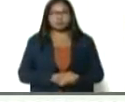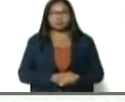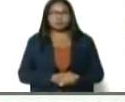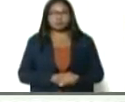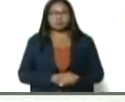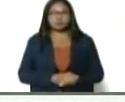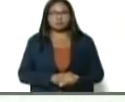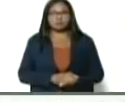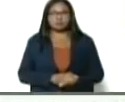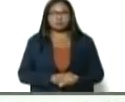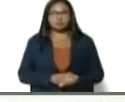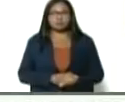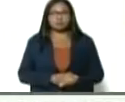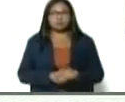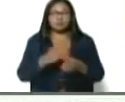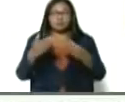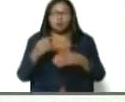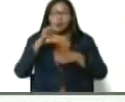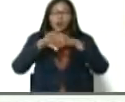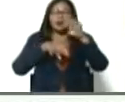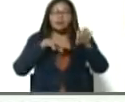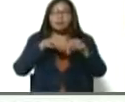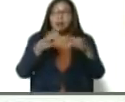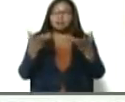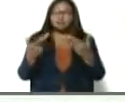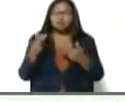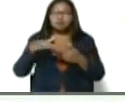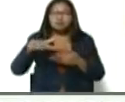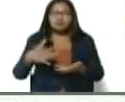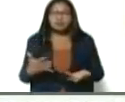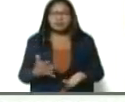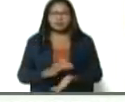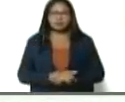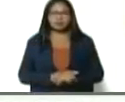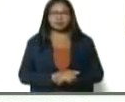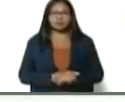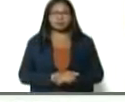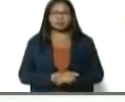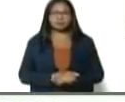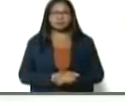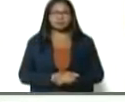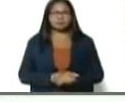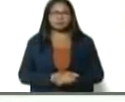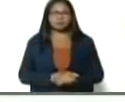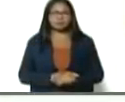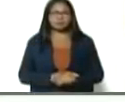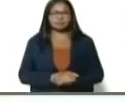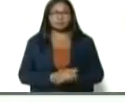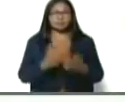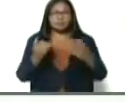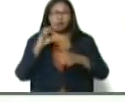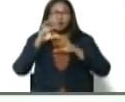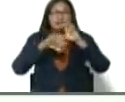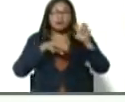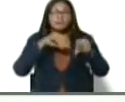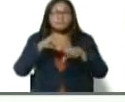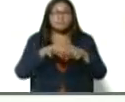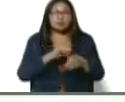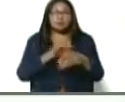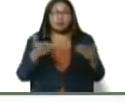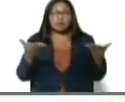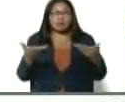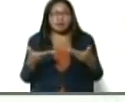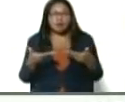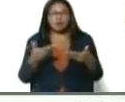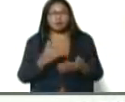y me trajo un animalito que anda por ahí, ¿dónde está el animalito, vale? Me trajo un animalito, vamos a decirle cuál es el regalo